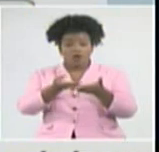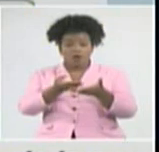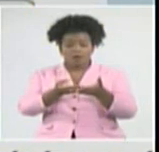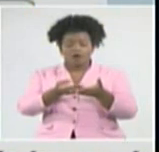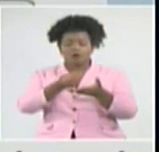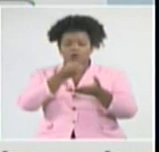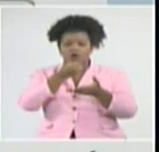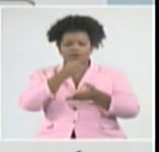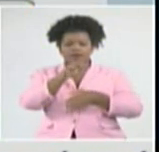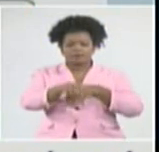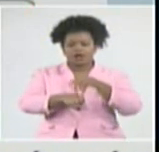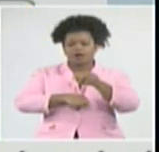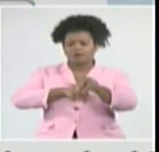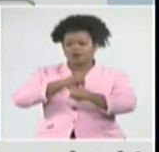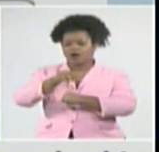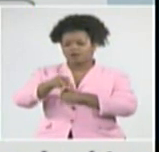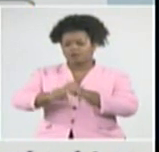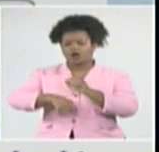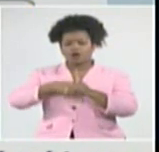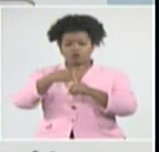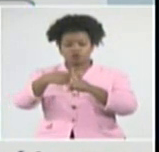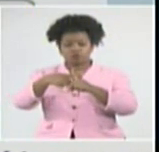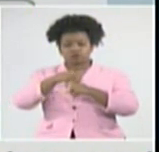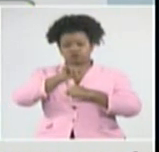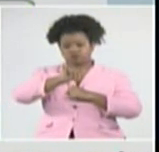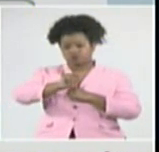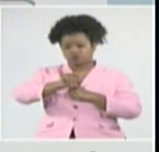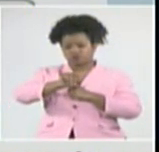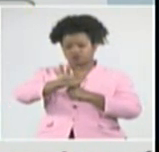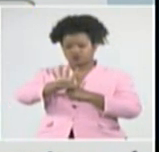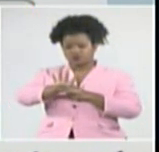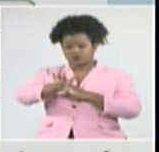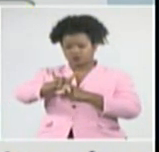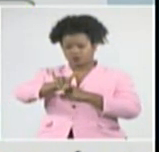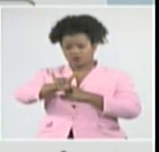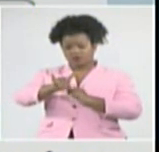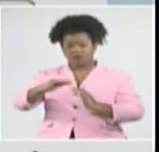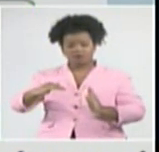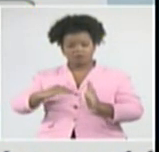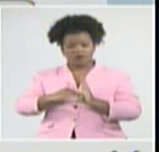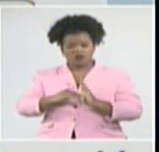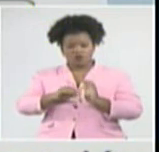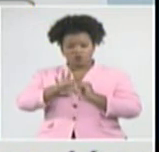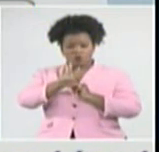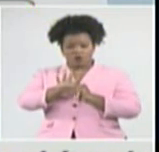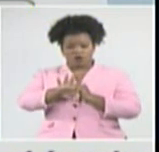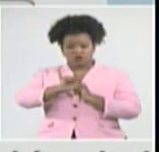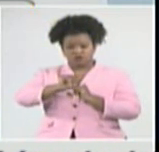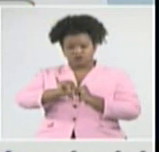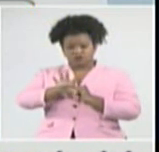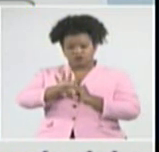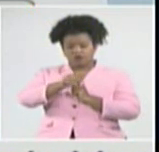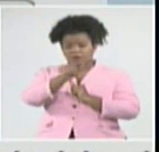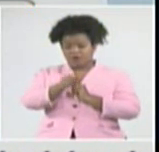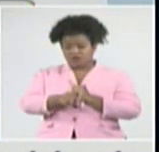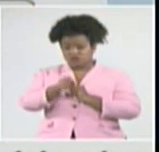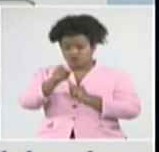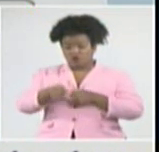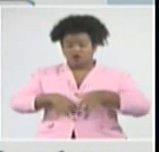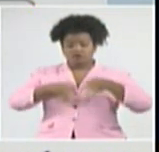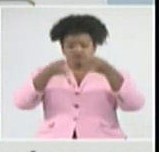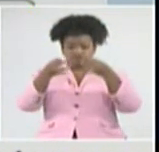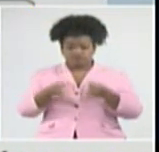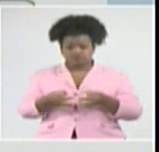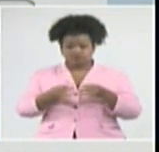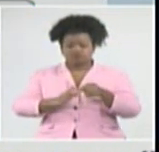659.464 personas con la COVID-19. Eso